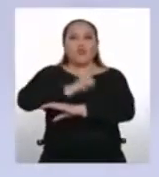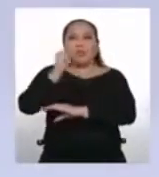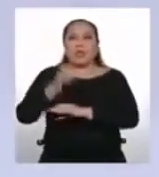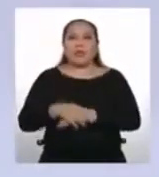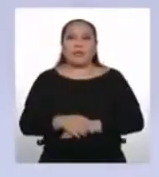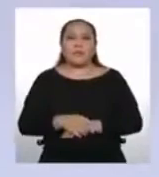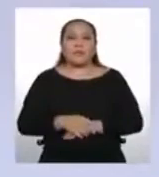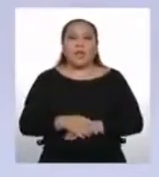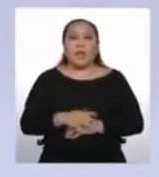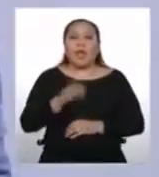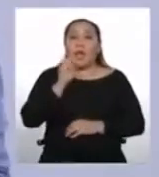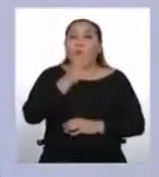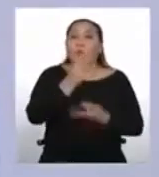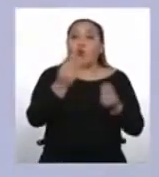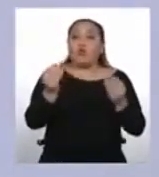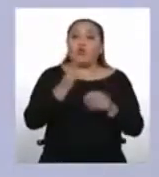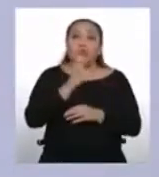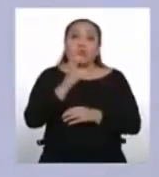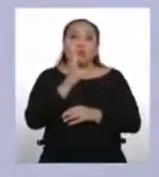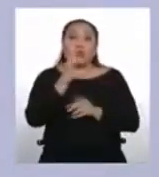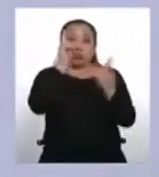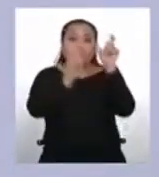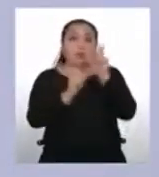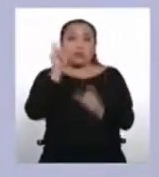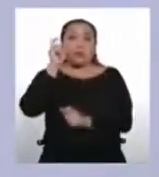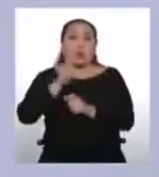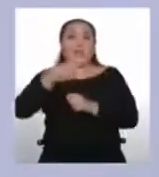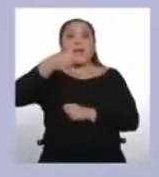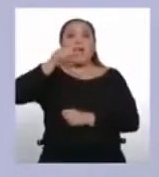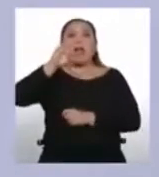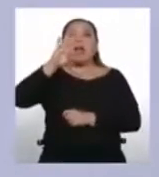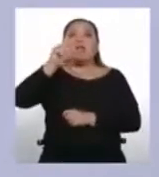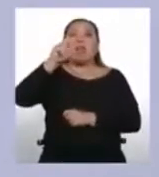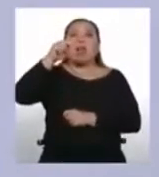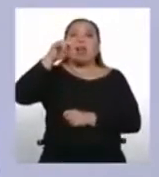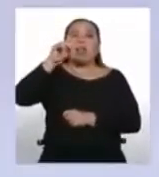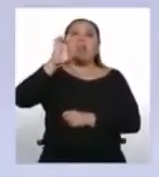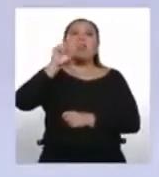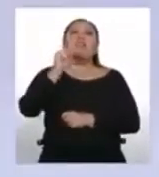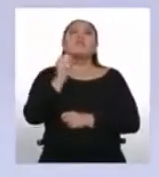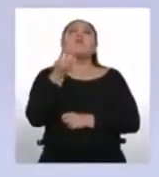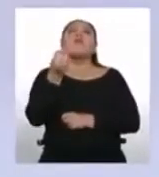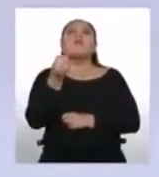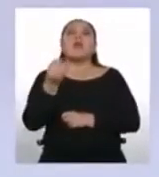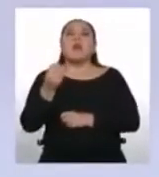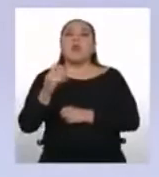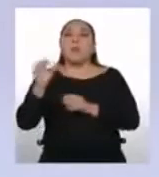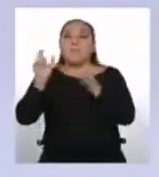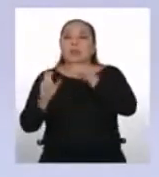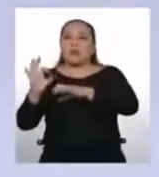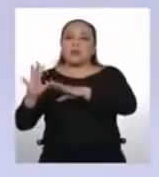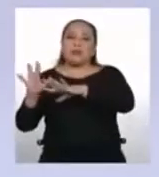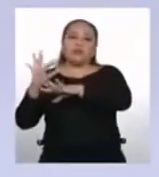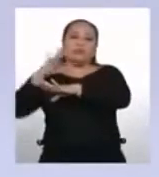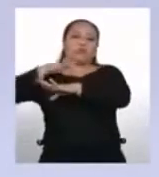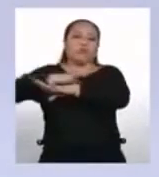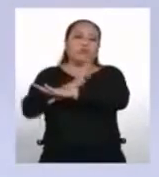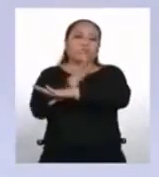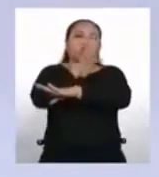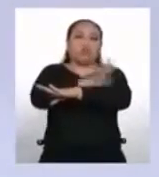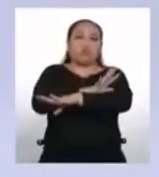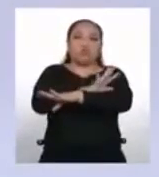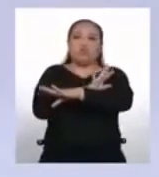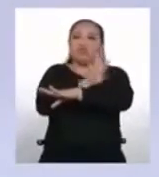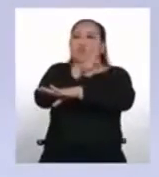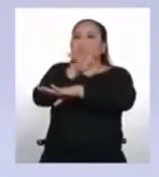Existen hablantes en nuestro país. Una explicación de esto son los procesos migratorios, es decir, el desplazamiento de las personas desde su